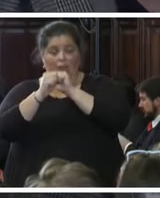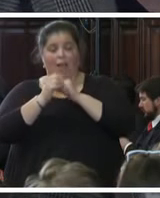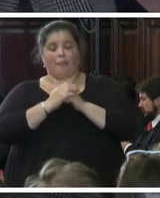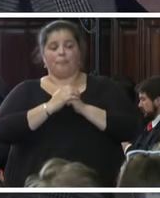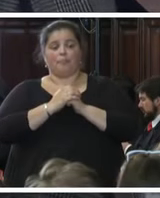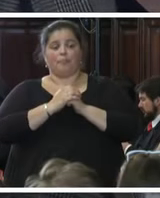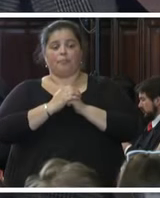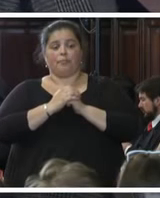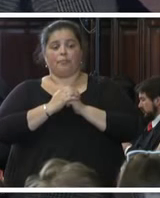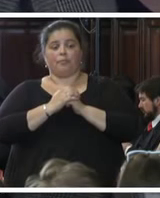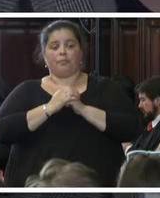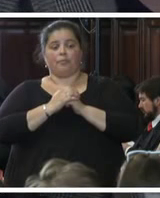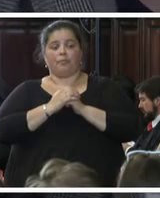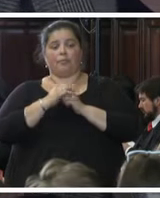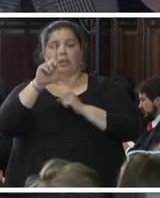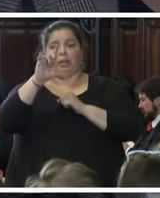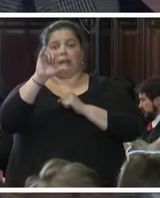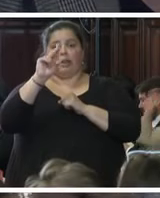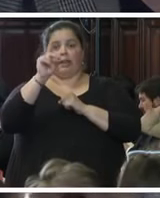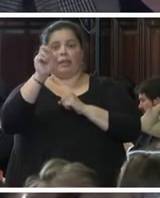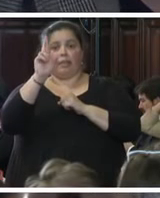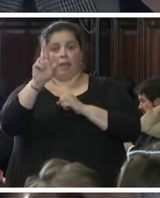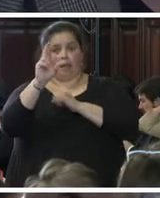una preocupación.